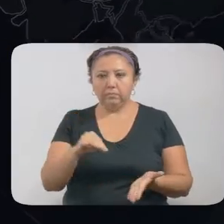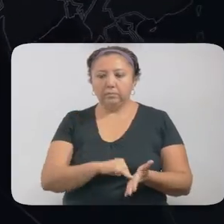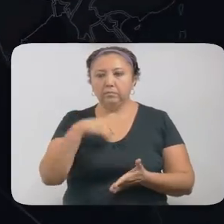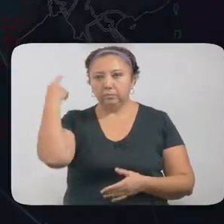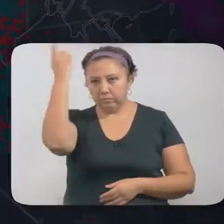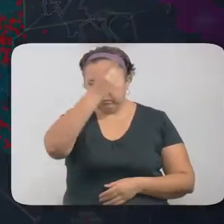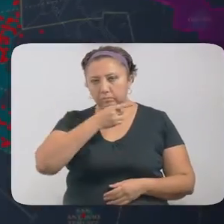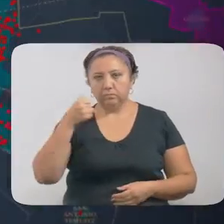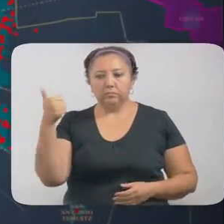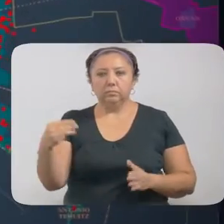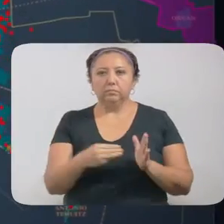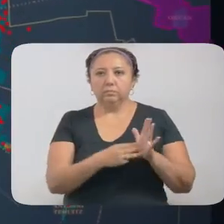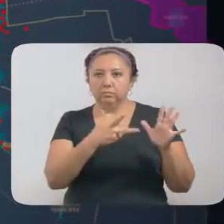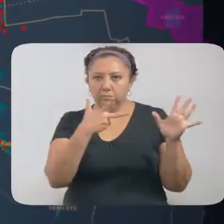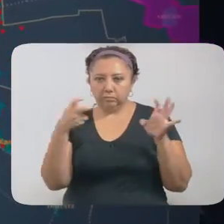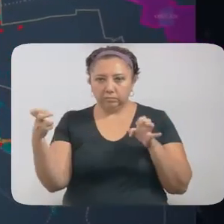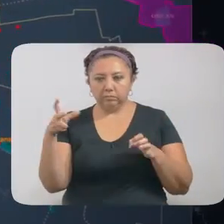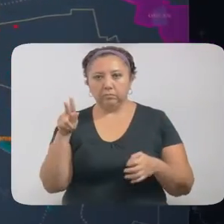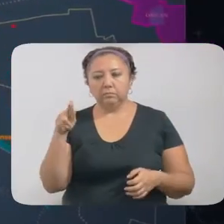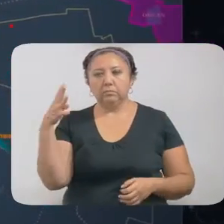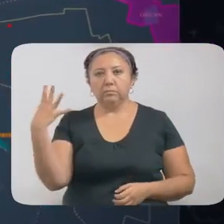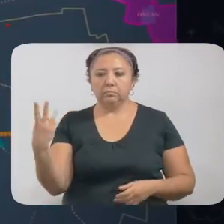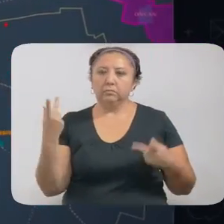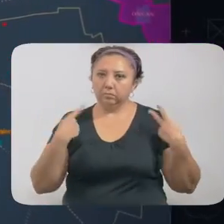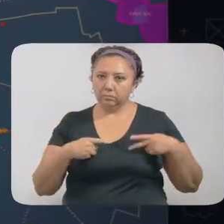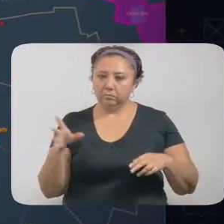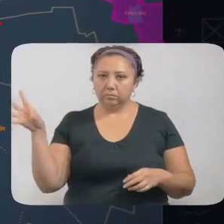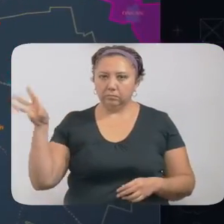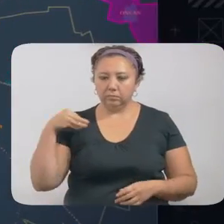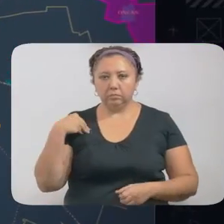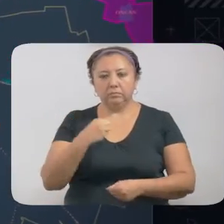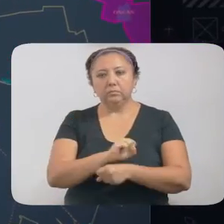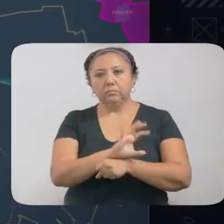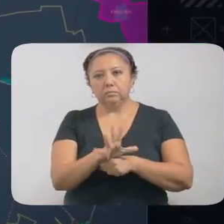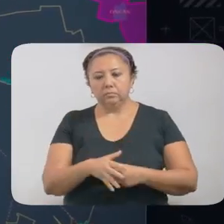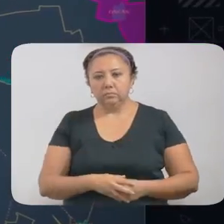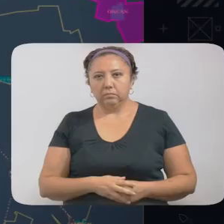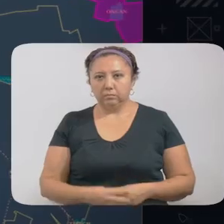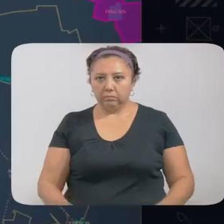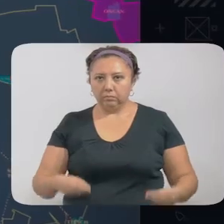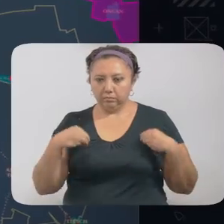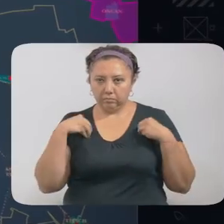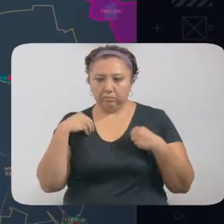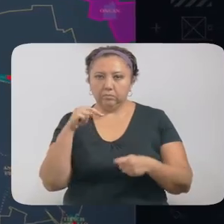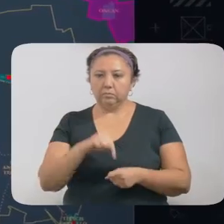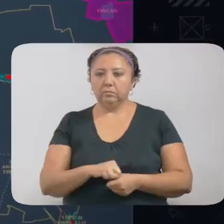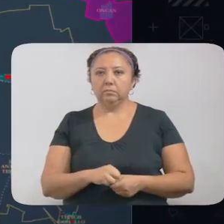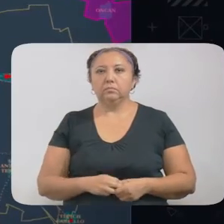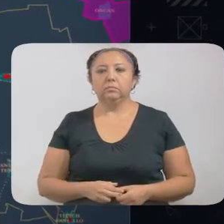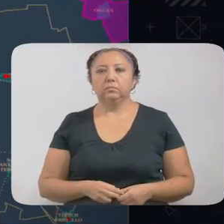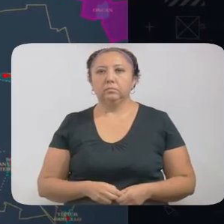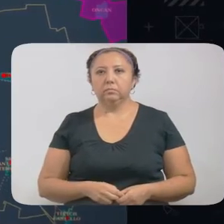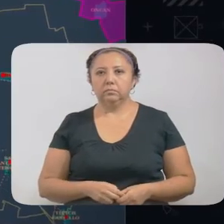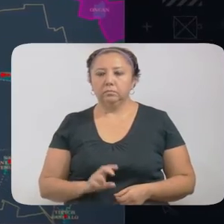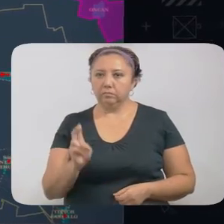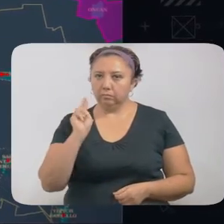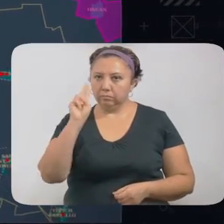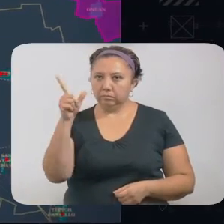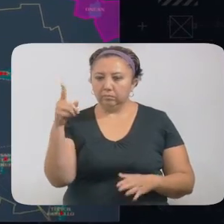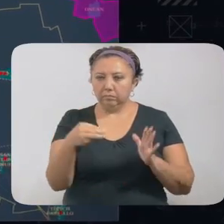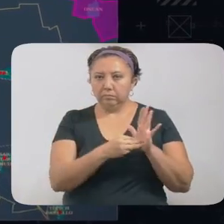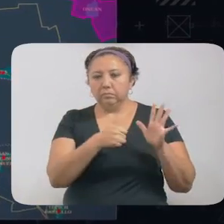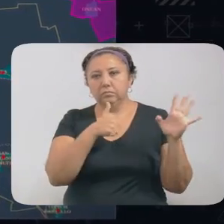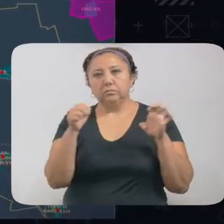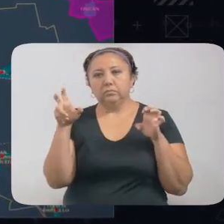se han diagnosticado 6,884 personas contagiadas de coronavirus, que viven en la zona norte, 1